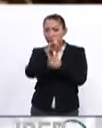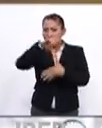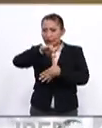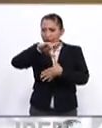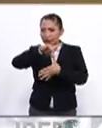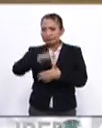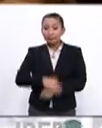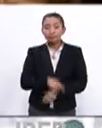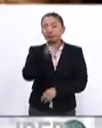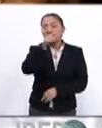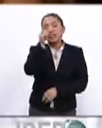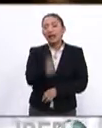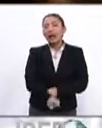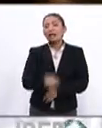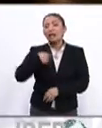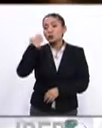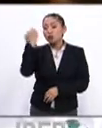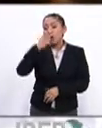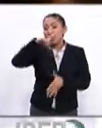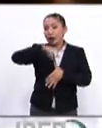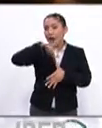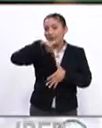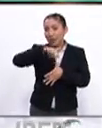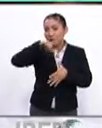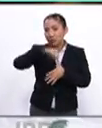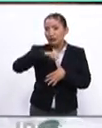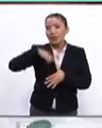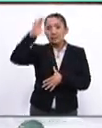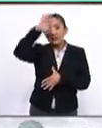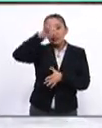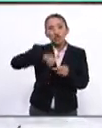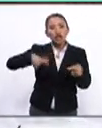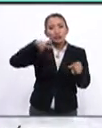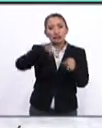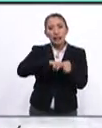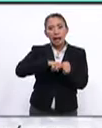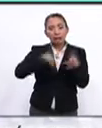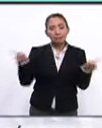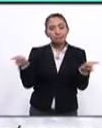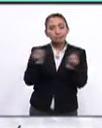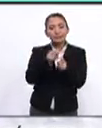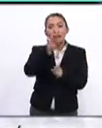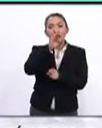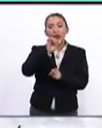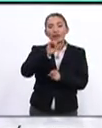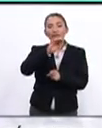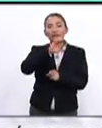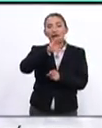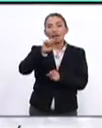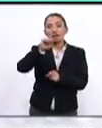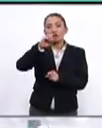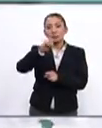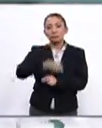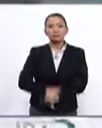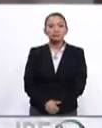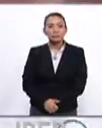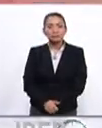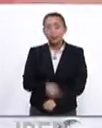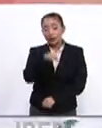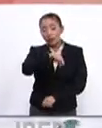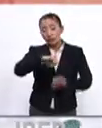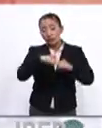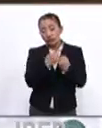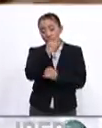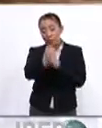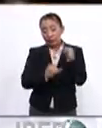Latinoamérica. Se trata de la Facultad Latinoamericana de Ciencias Sociales mejor conocida como Flaxo, un